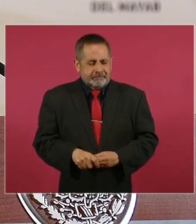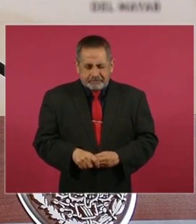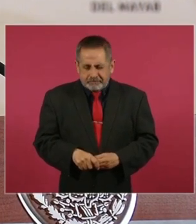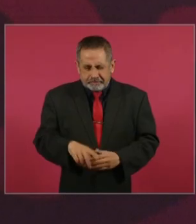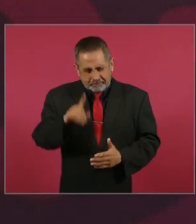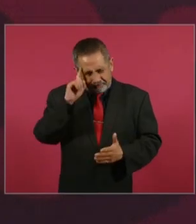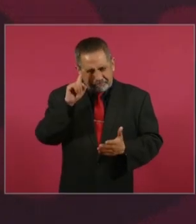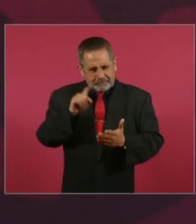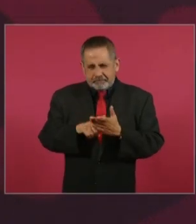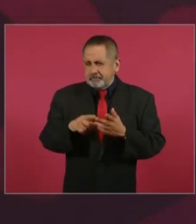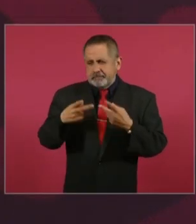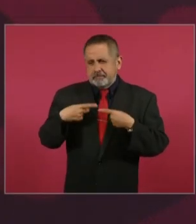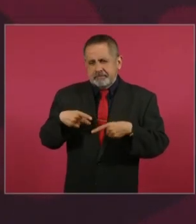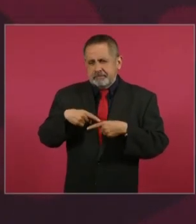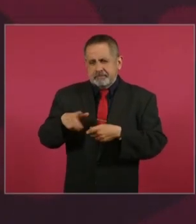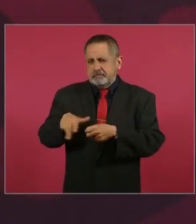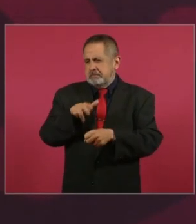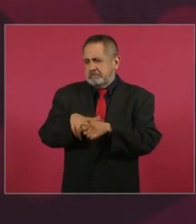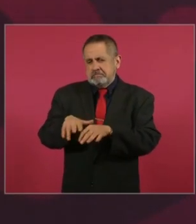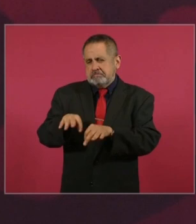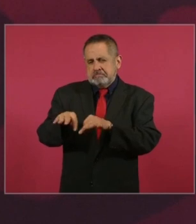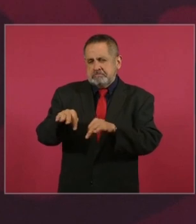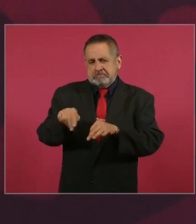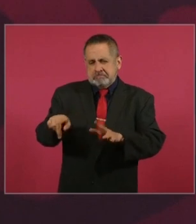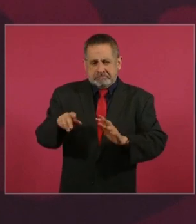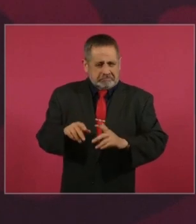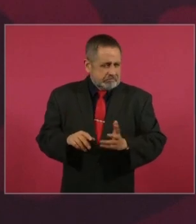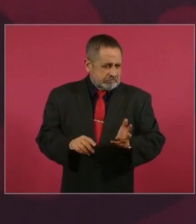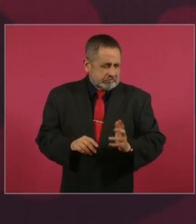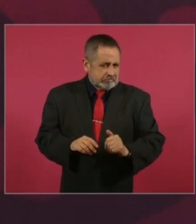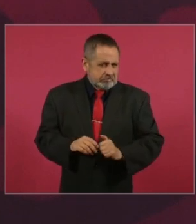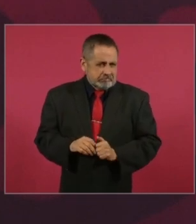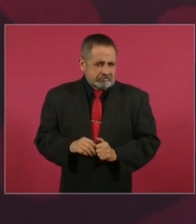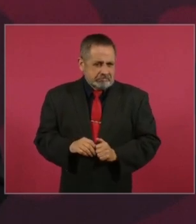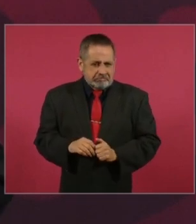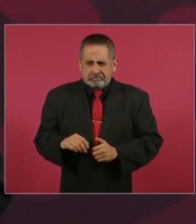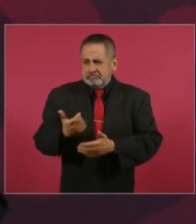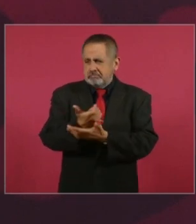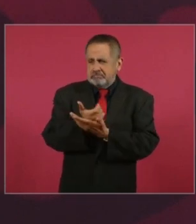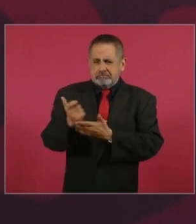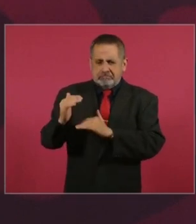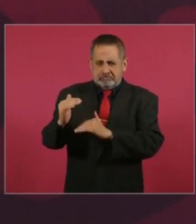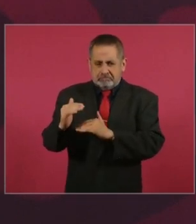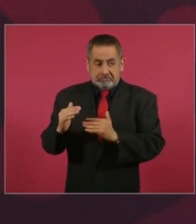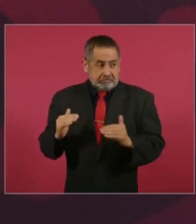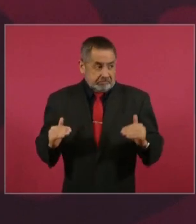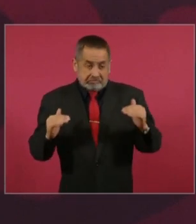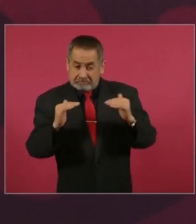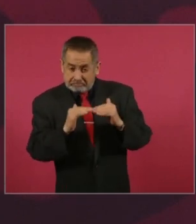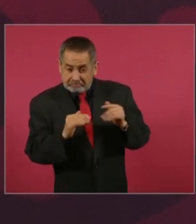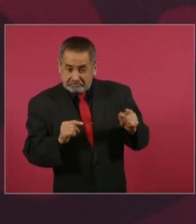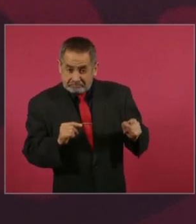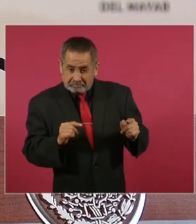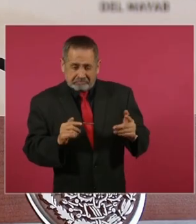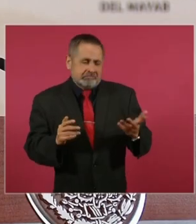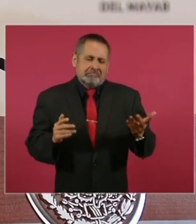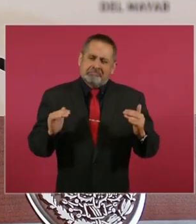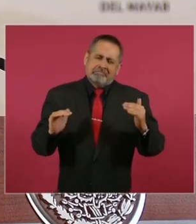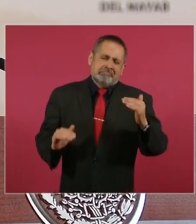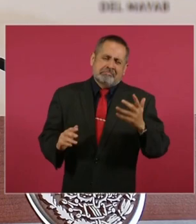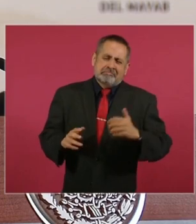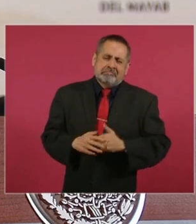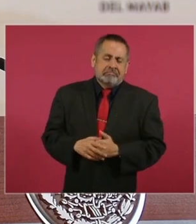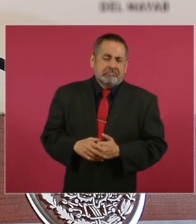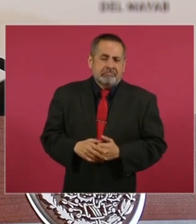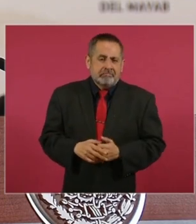de salario mínimo, o queda como